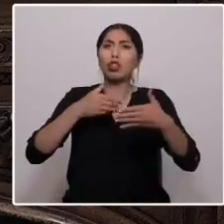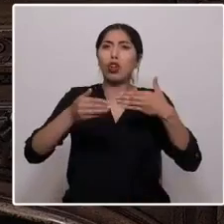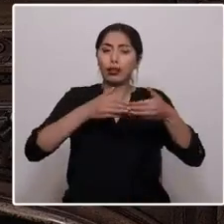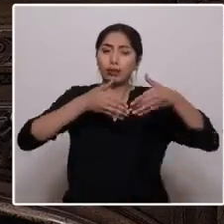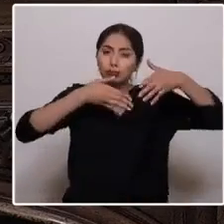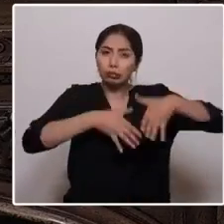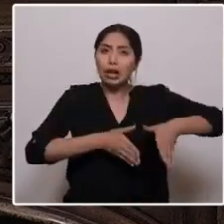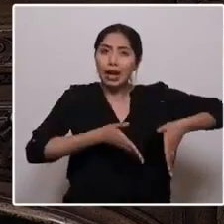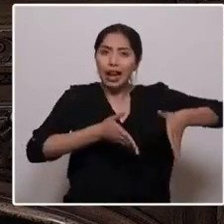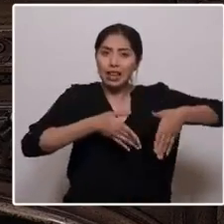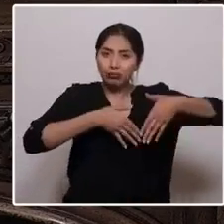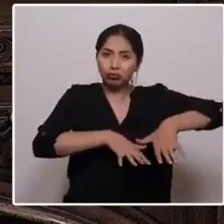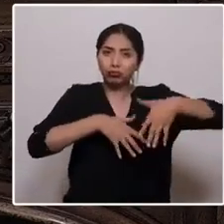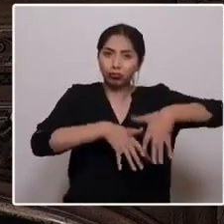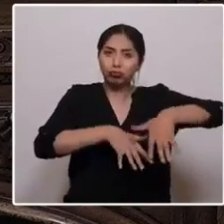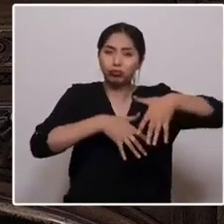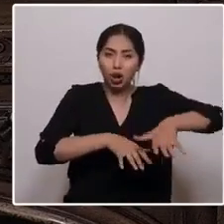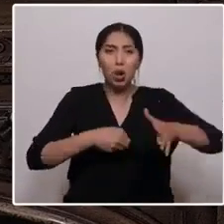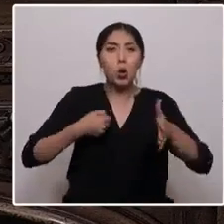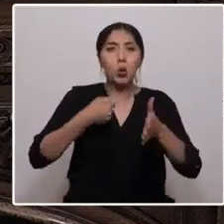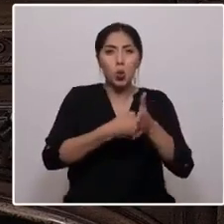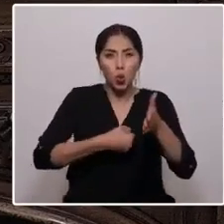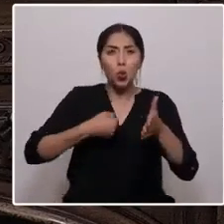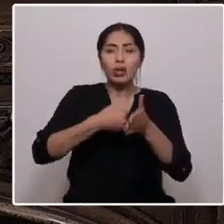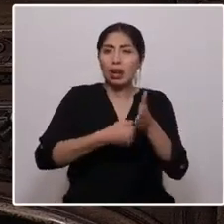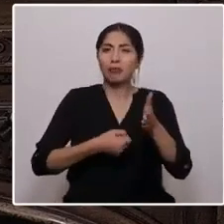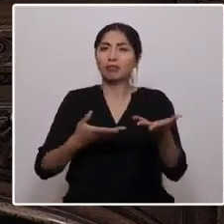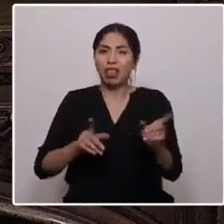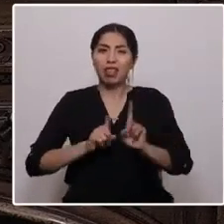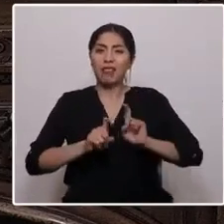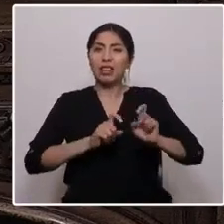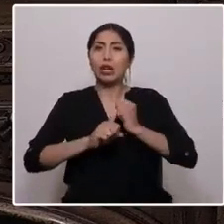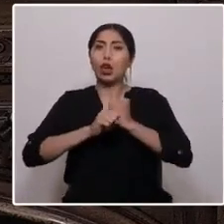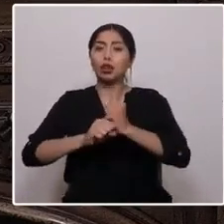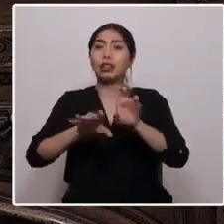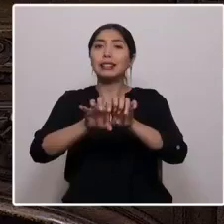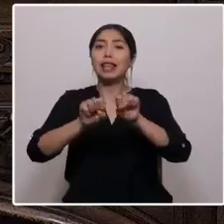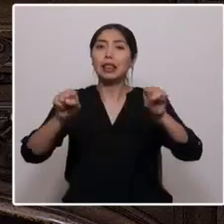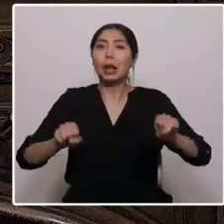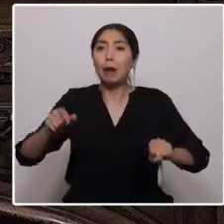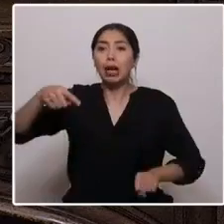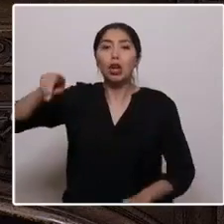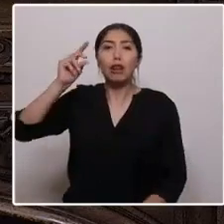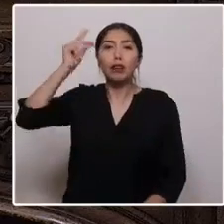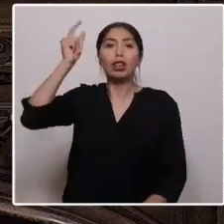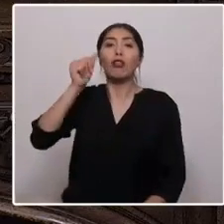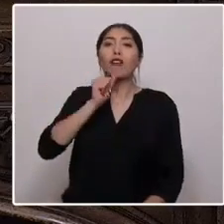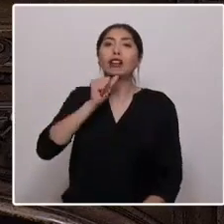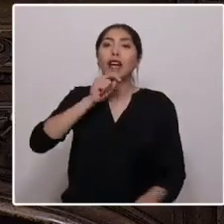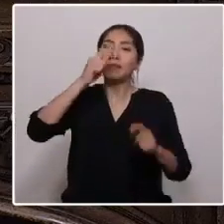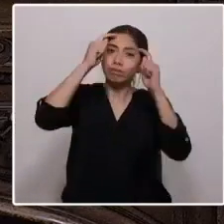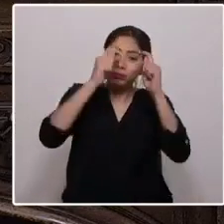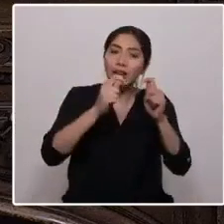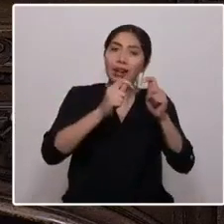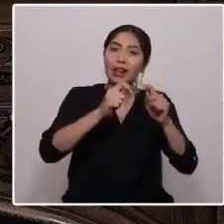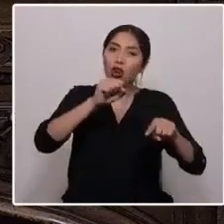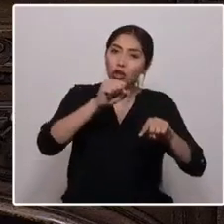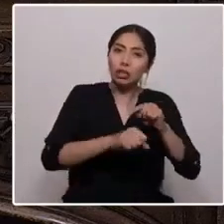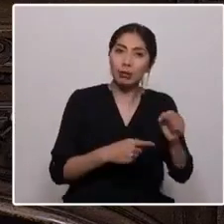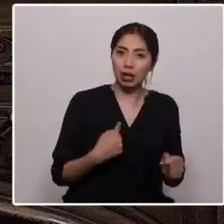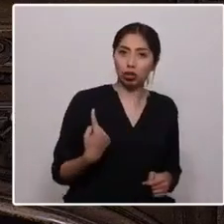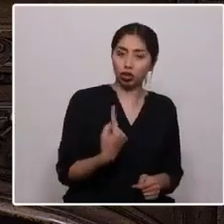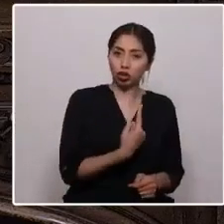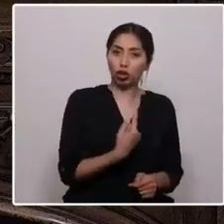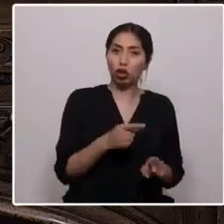nuestros cuerpos la lucha de autodefensa de un sistema que fue creado sin brindarnos reconocimiento ni derechos como nación